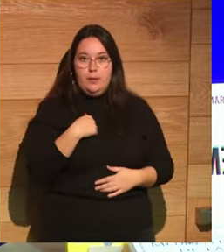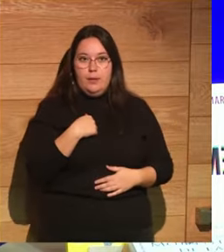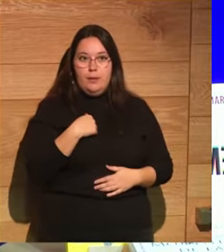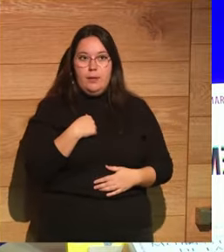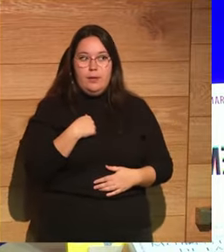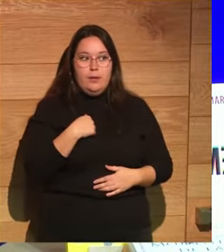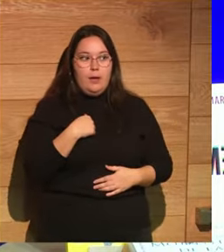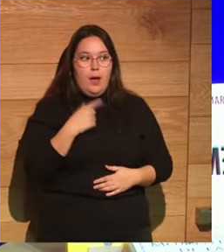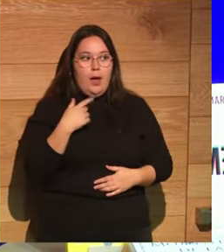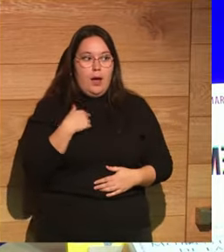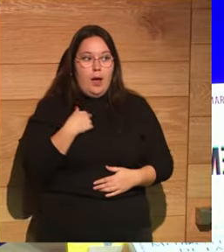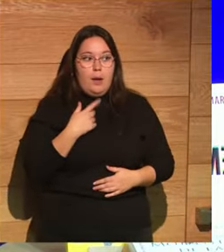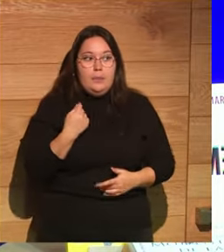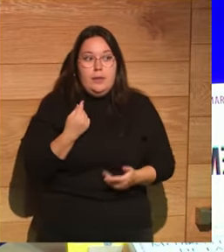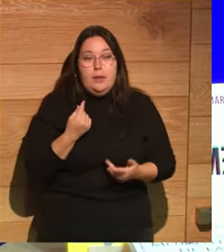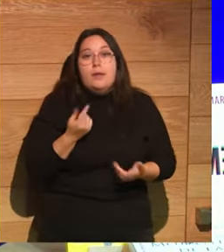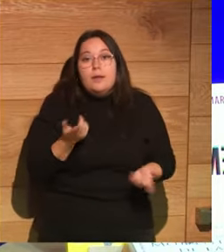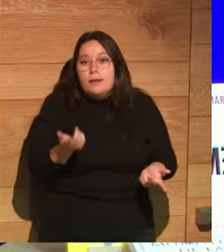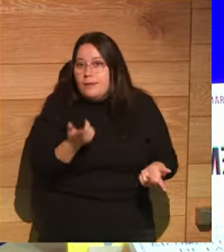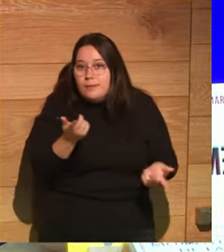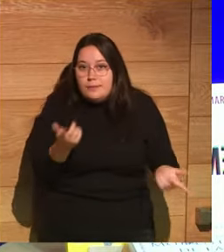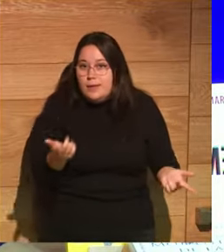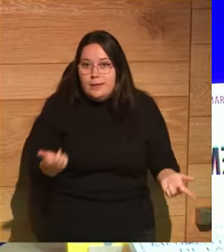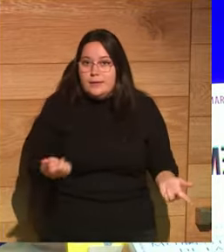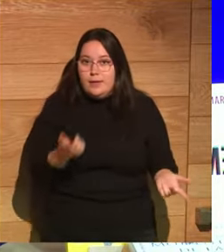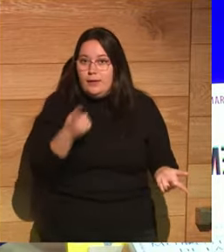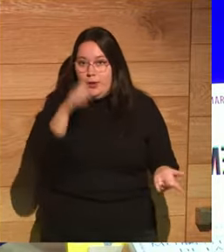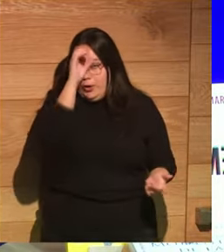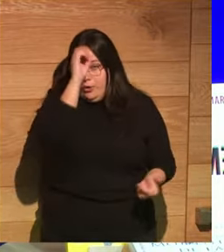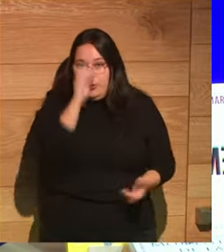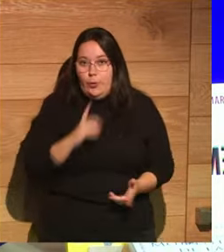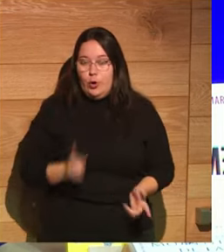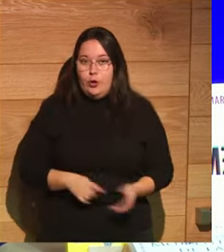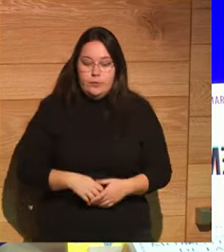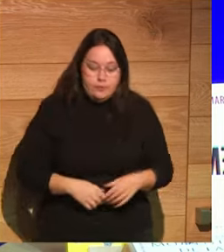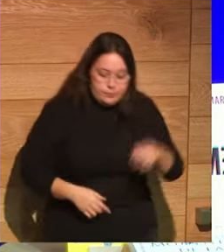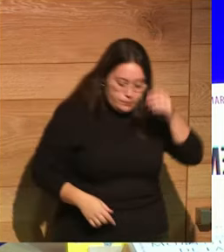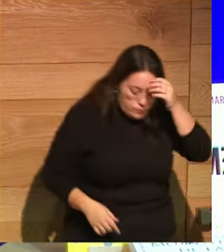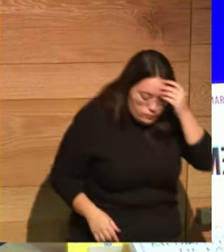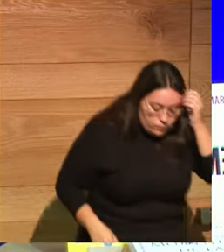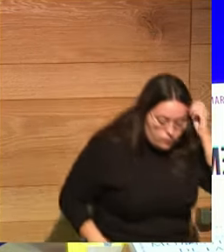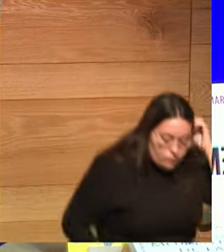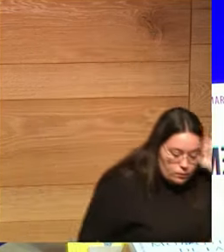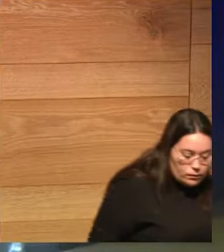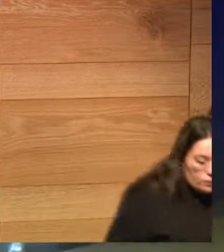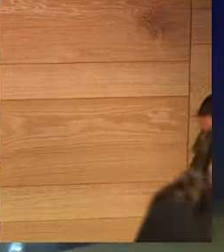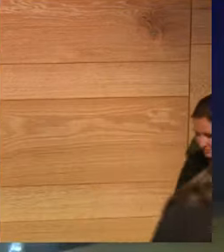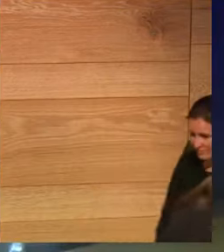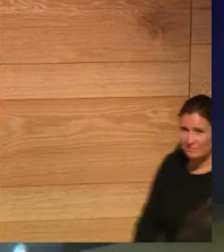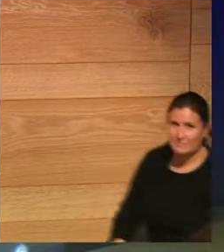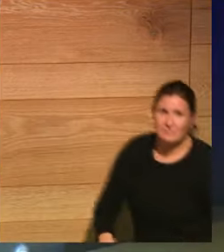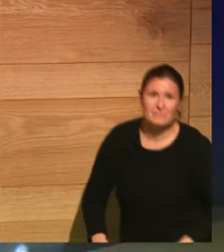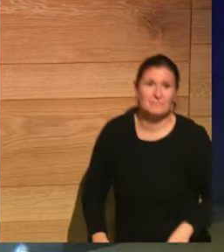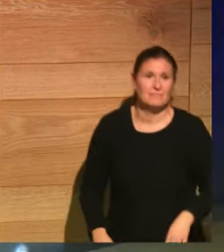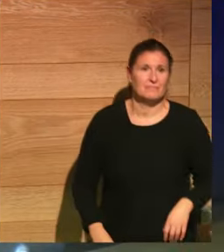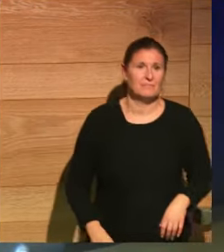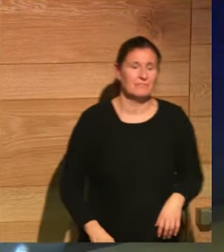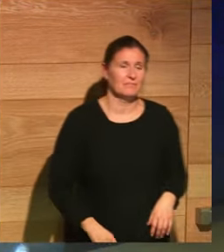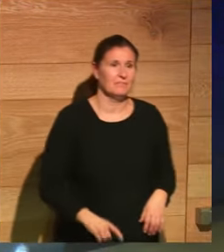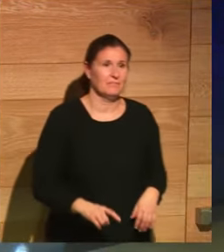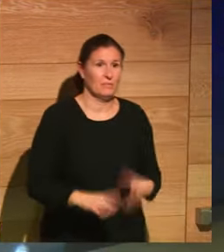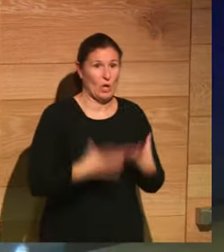sueldo porque a no me ha pagado nadie para hablar de la antigua Roma pero tú menudo disgusto como ahora te digan que no existió la antigua Roma bueno yo me voy